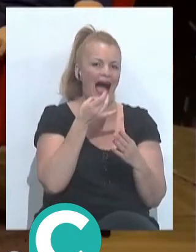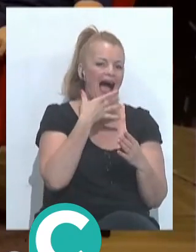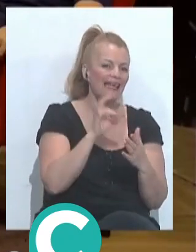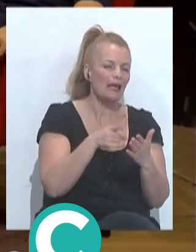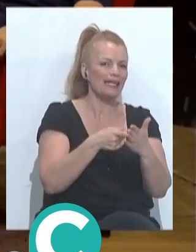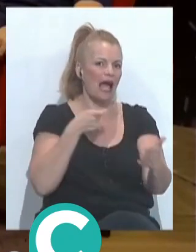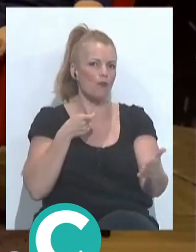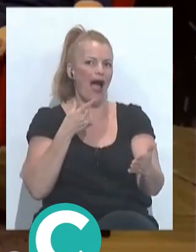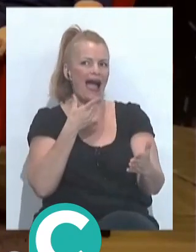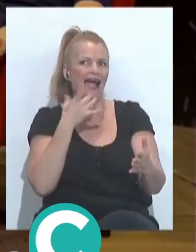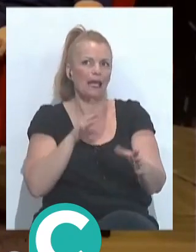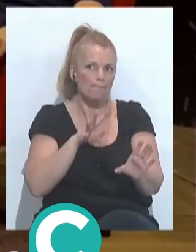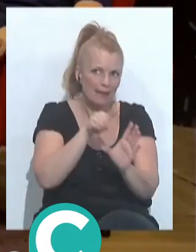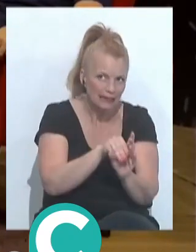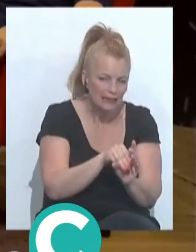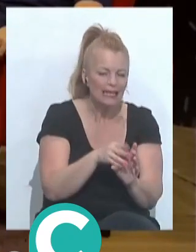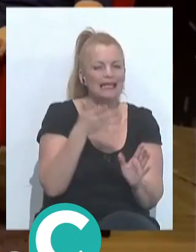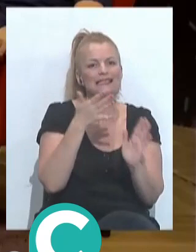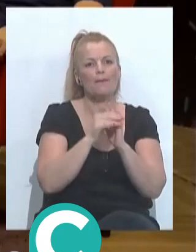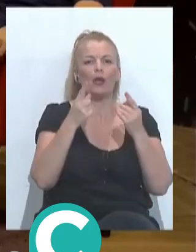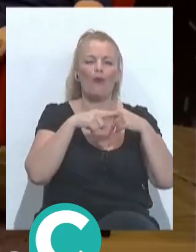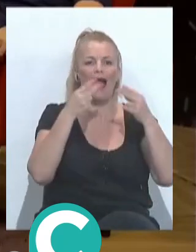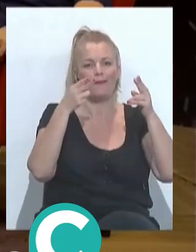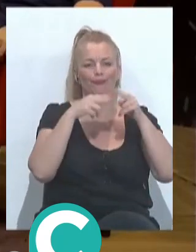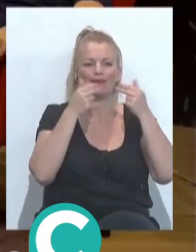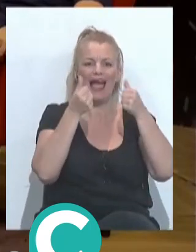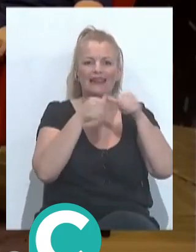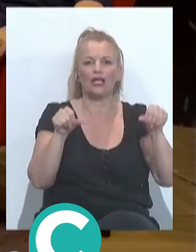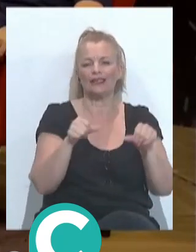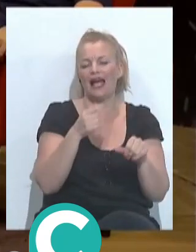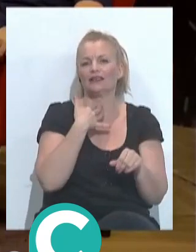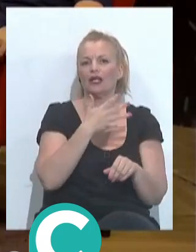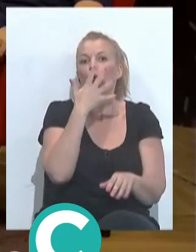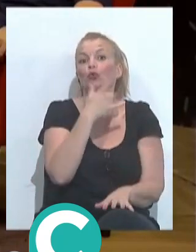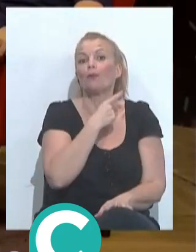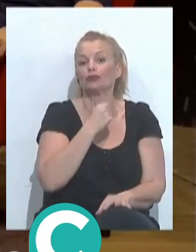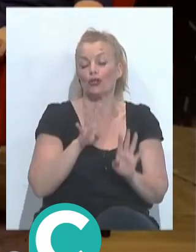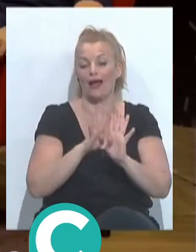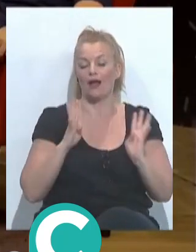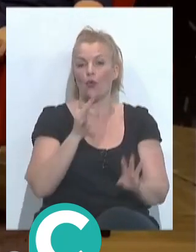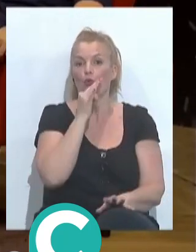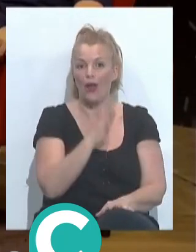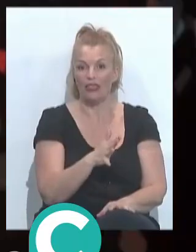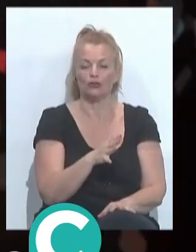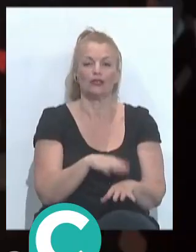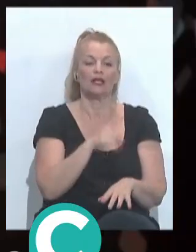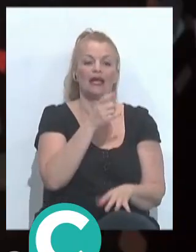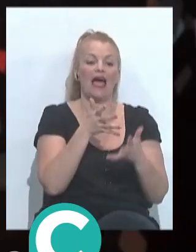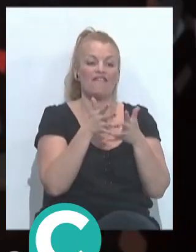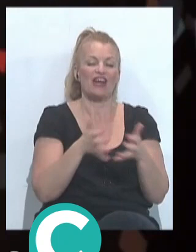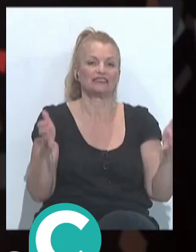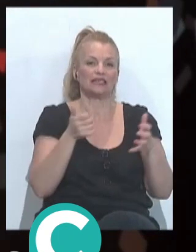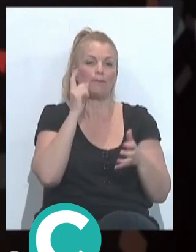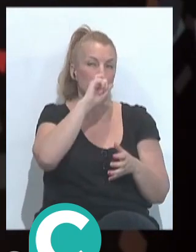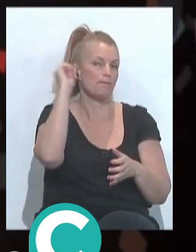mete. Es verdad que siempre, ¿no? Tenemos esa etiqueta de es el gusto de cinco personas. Creo que también ha sido una de las frases más comentadas